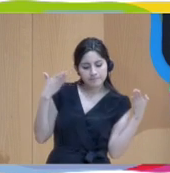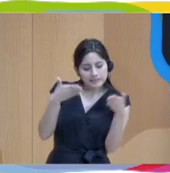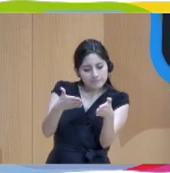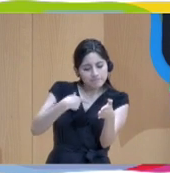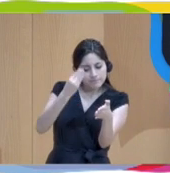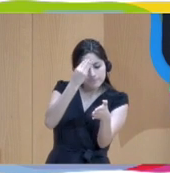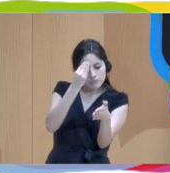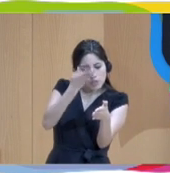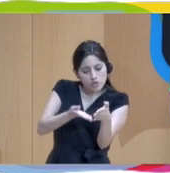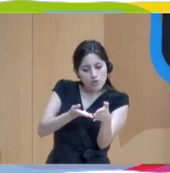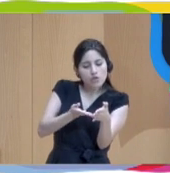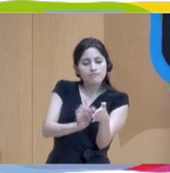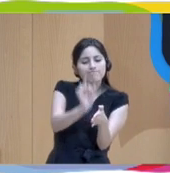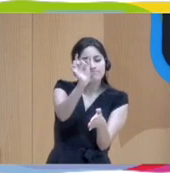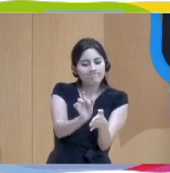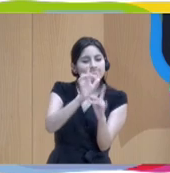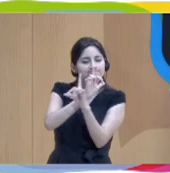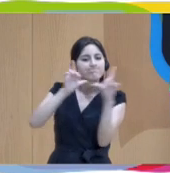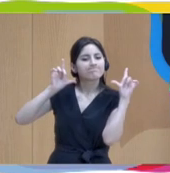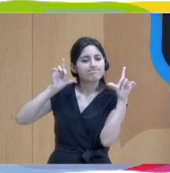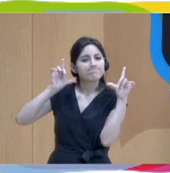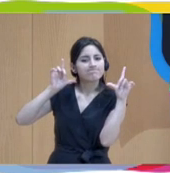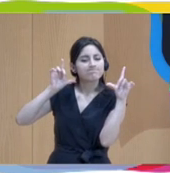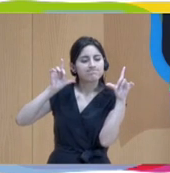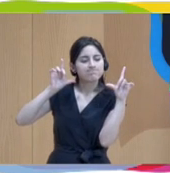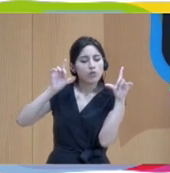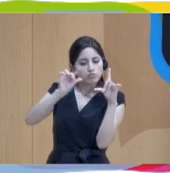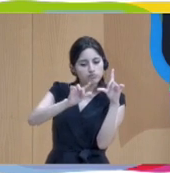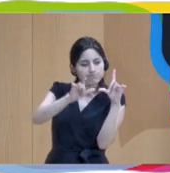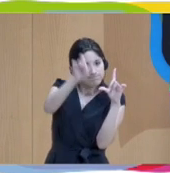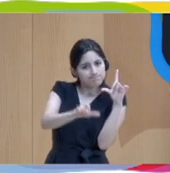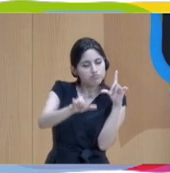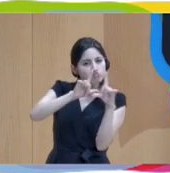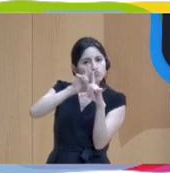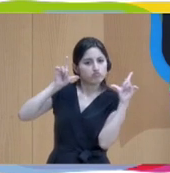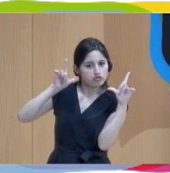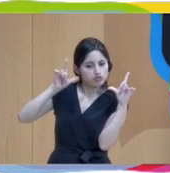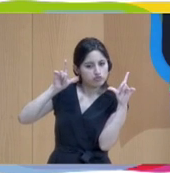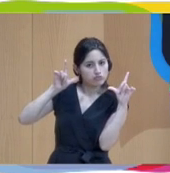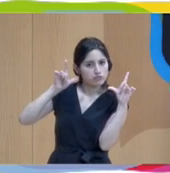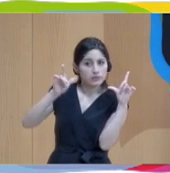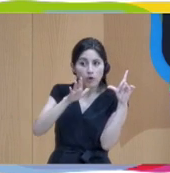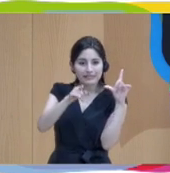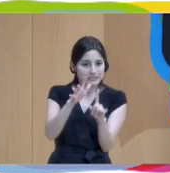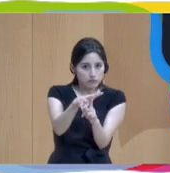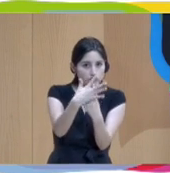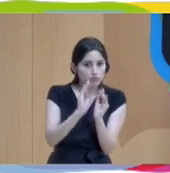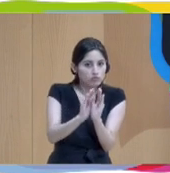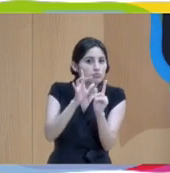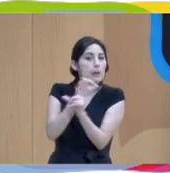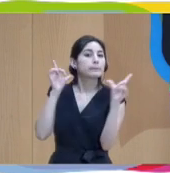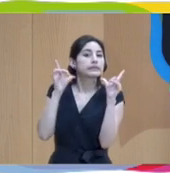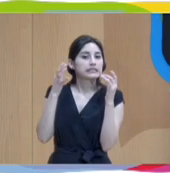centro y un subjeto para sus propias casas. Y cuando estamos mirando a la